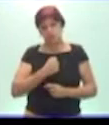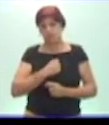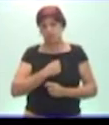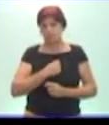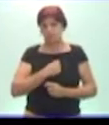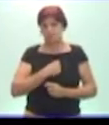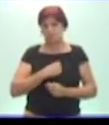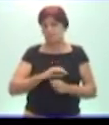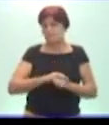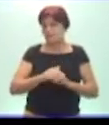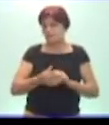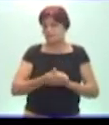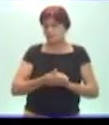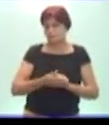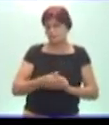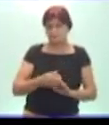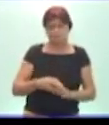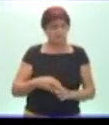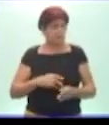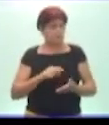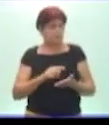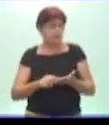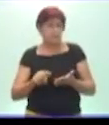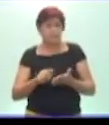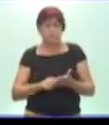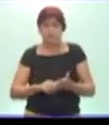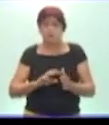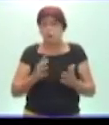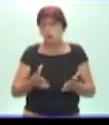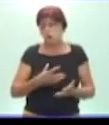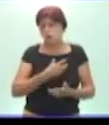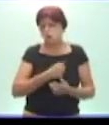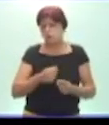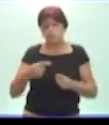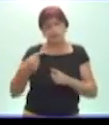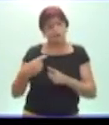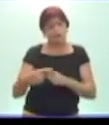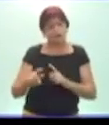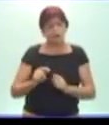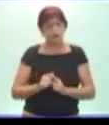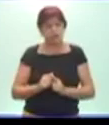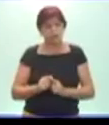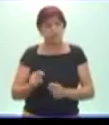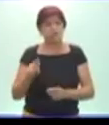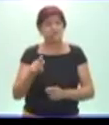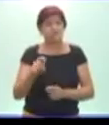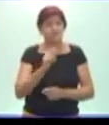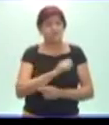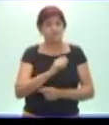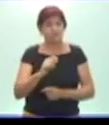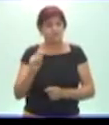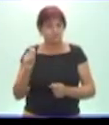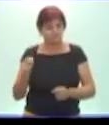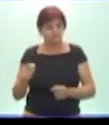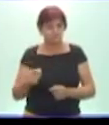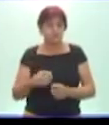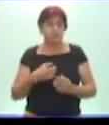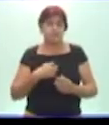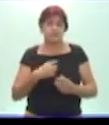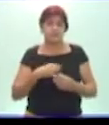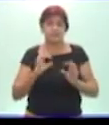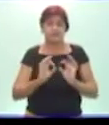inocente, no planea cómo lastimar a los demás, eso me contagia y me enseña a tener limpio mi corazón.